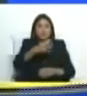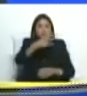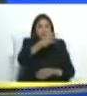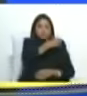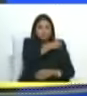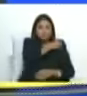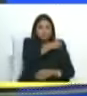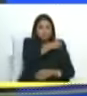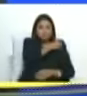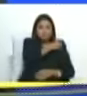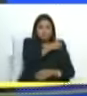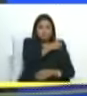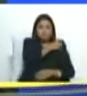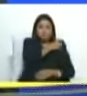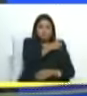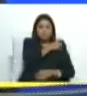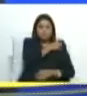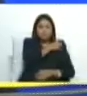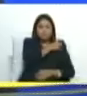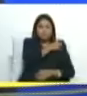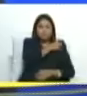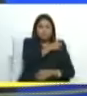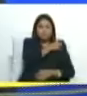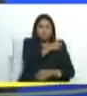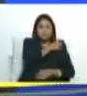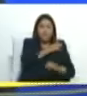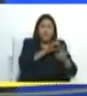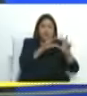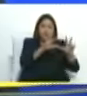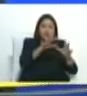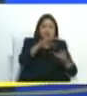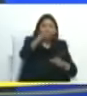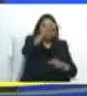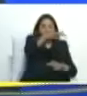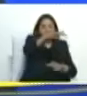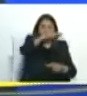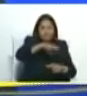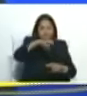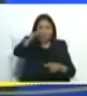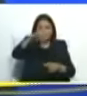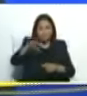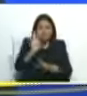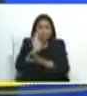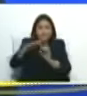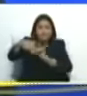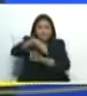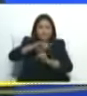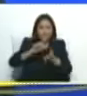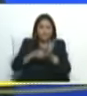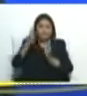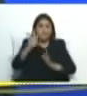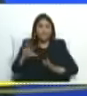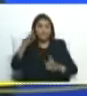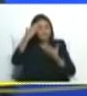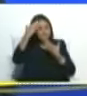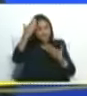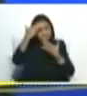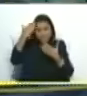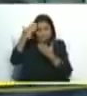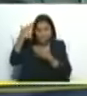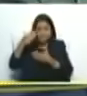de las ocho regiones de defensa integral presentes. Mi saludo,